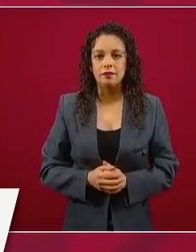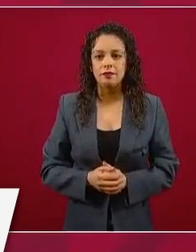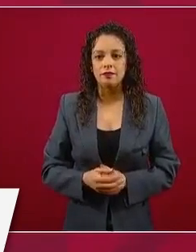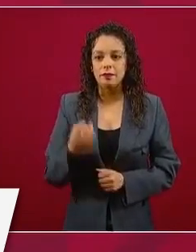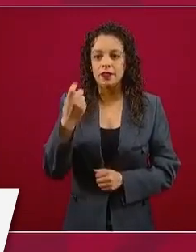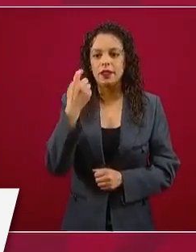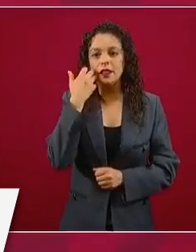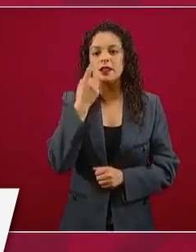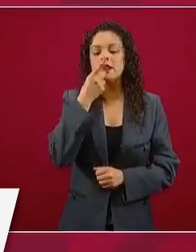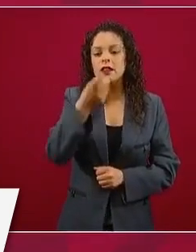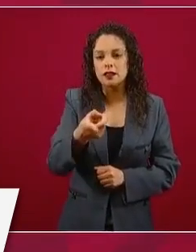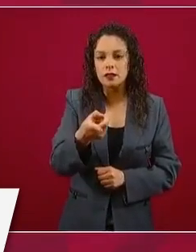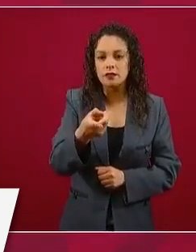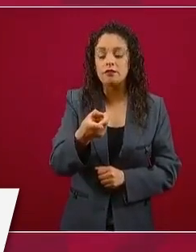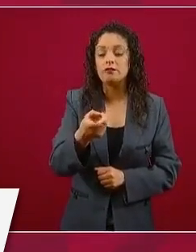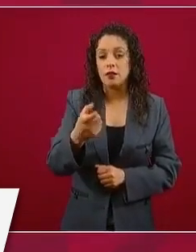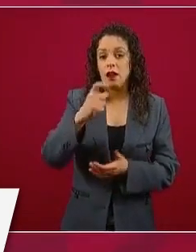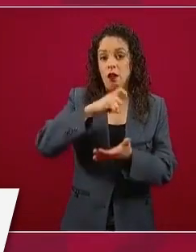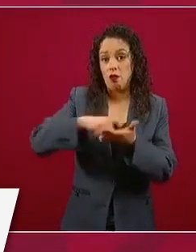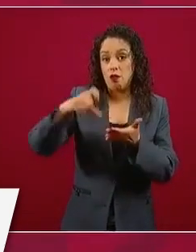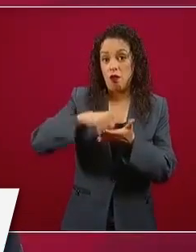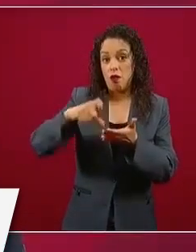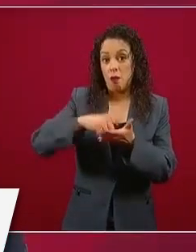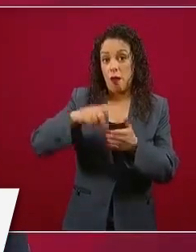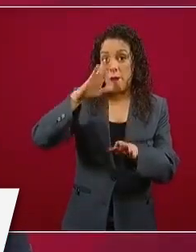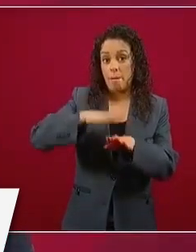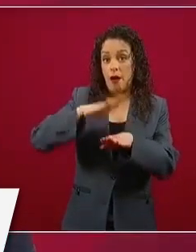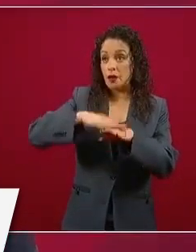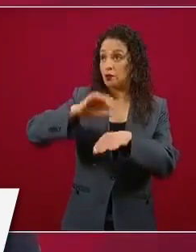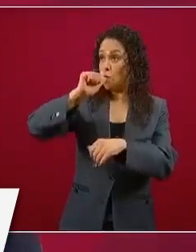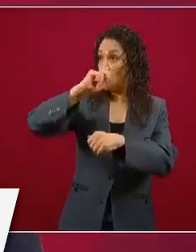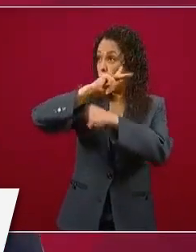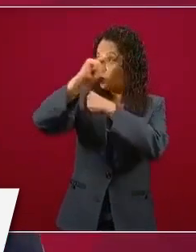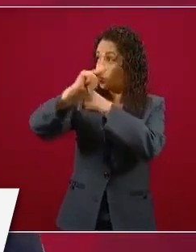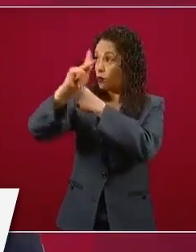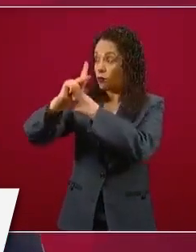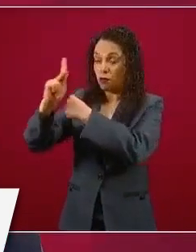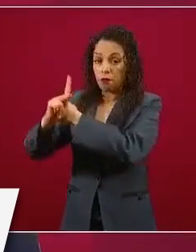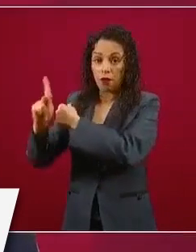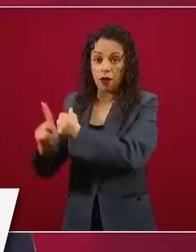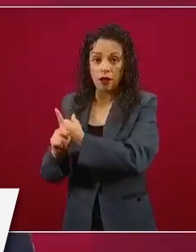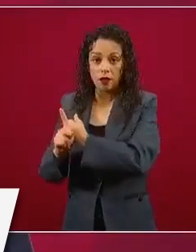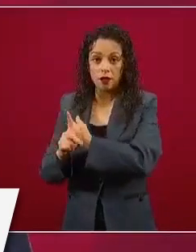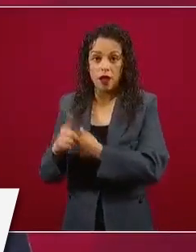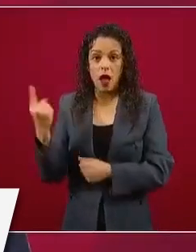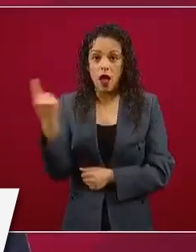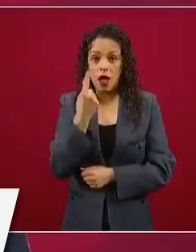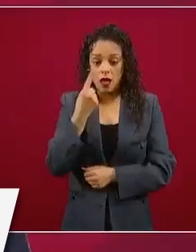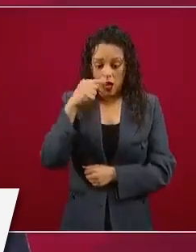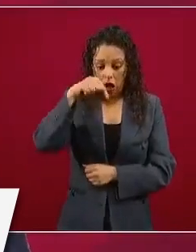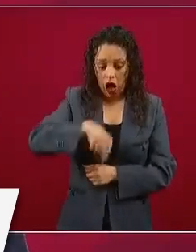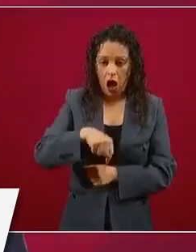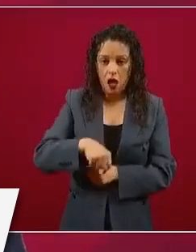en el resto del mundo que lo que vendemos.